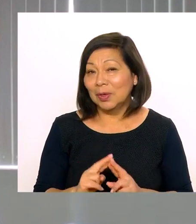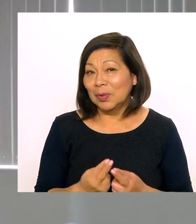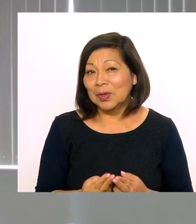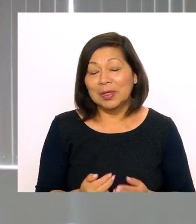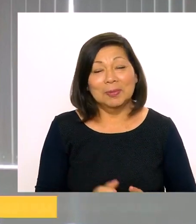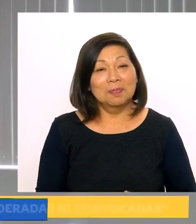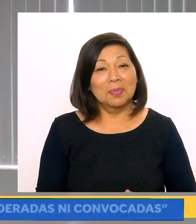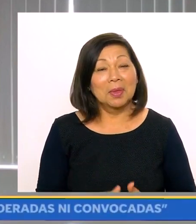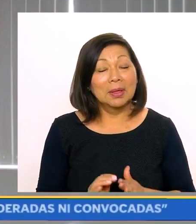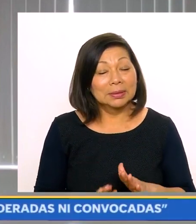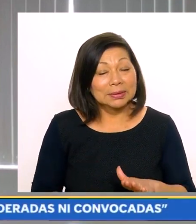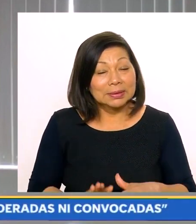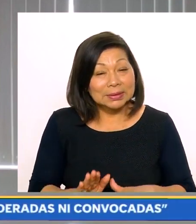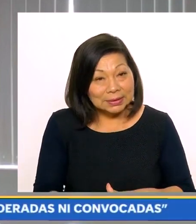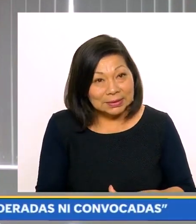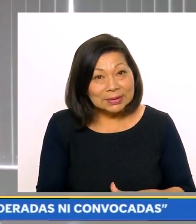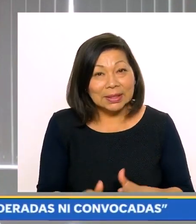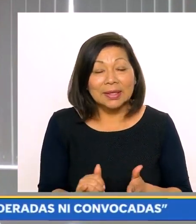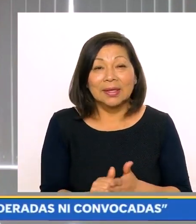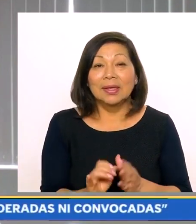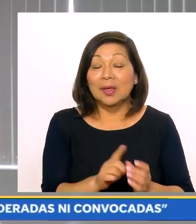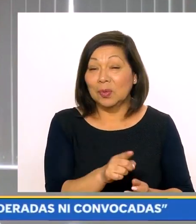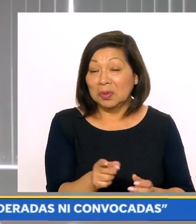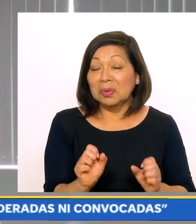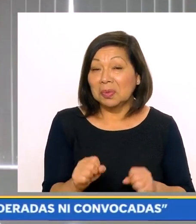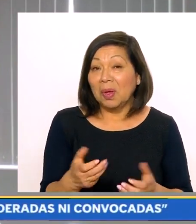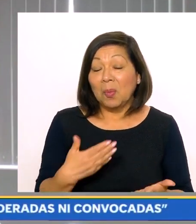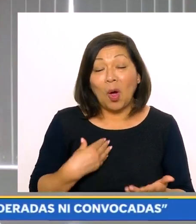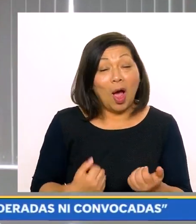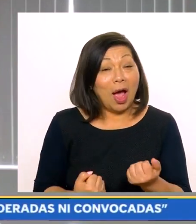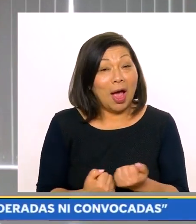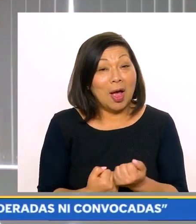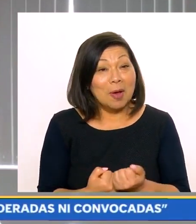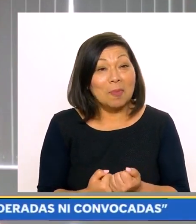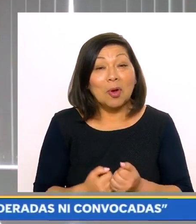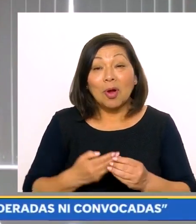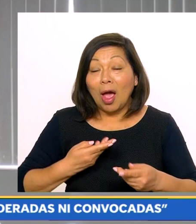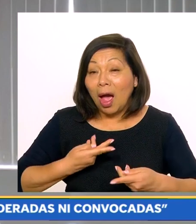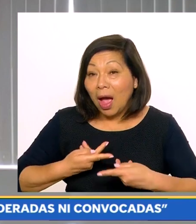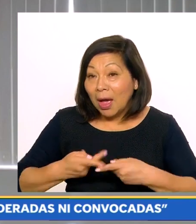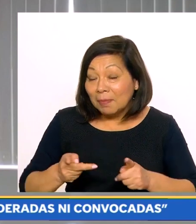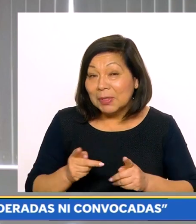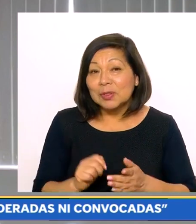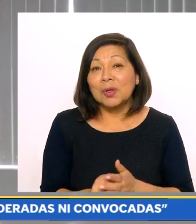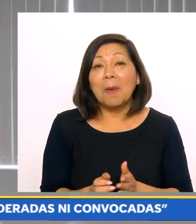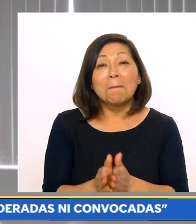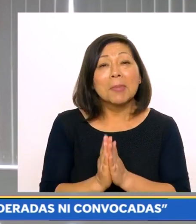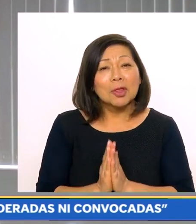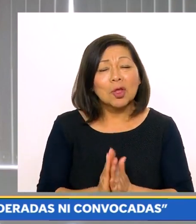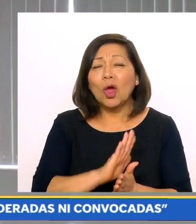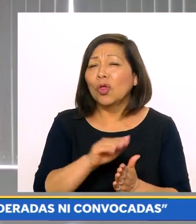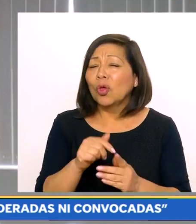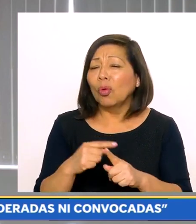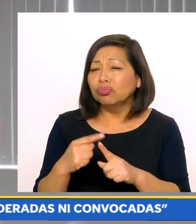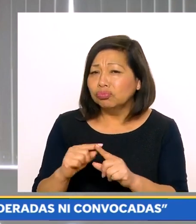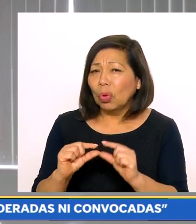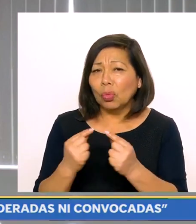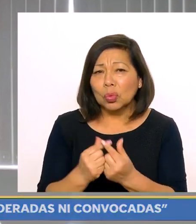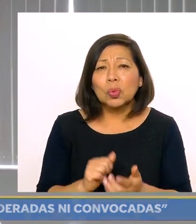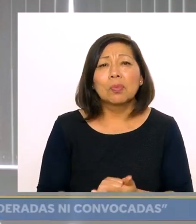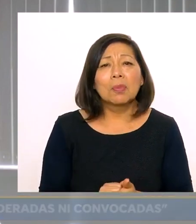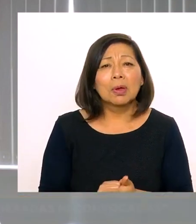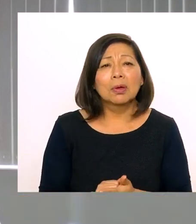realmente considerados y no son convocados. Entonces, un paso que tenemos que realizar, y creo que ustedes nos van a tener que apoyar como medio de comunicación.